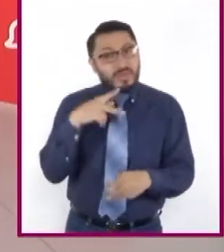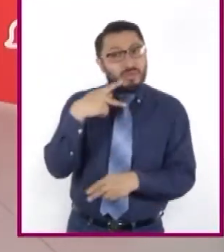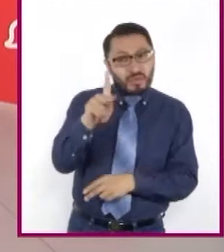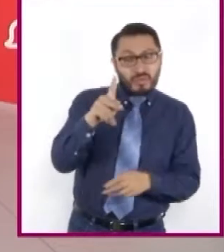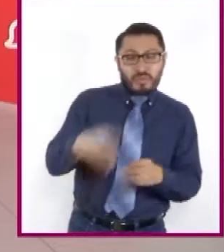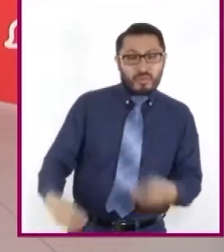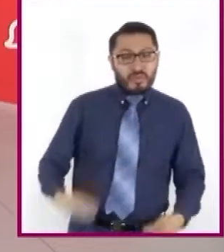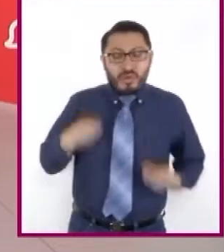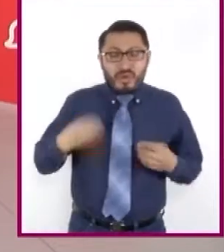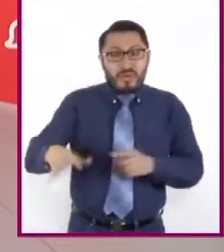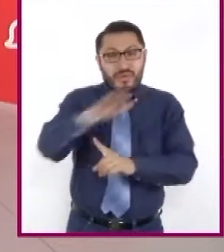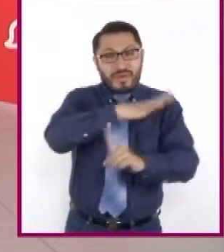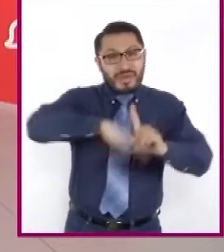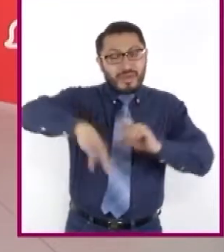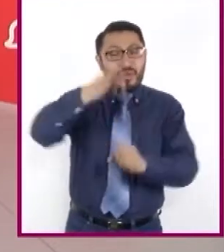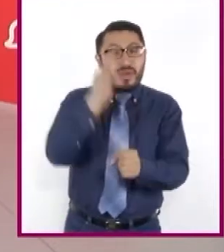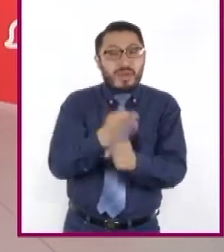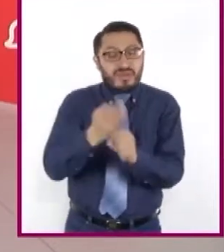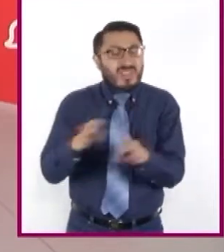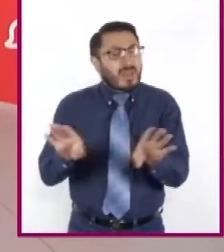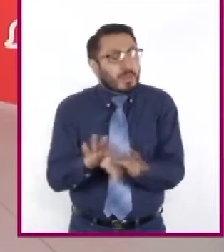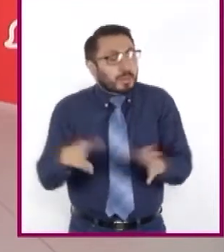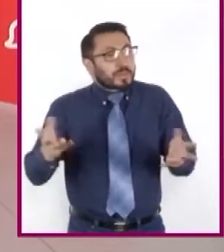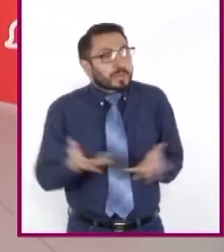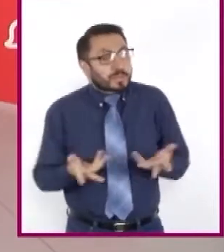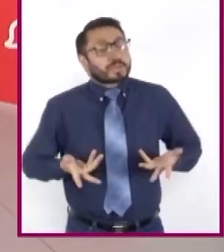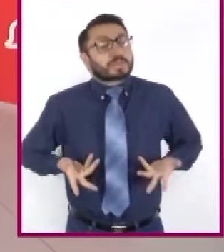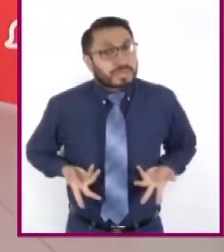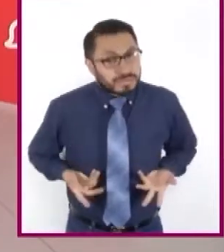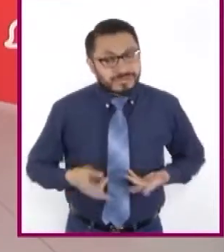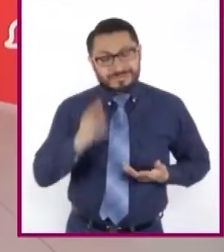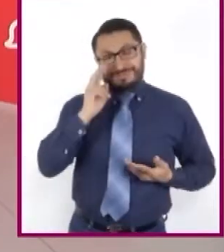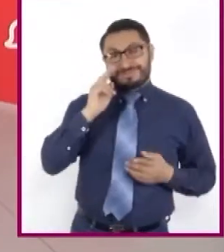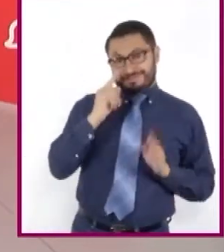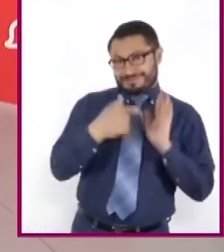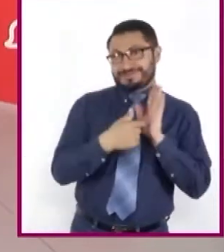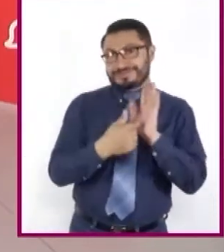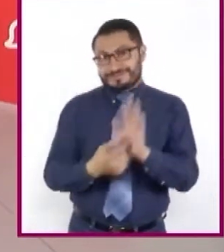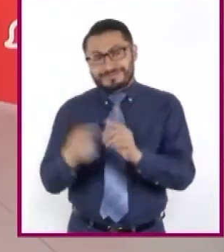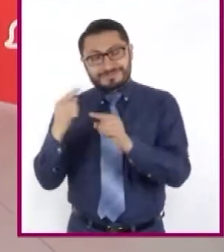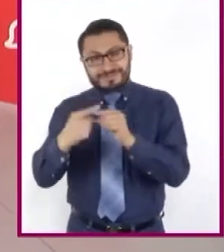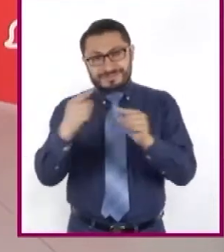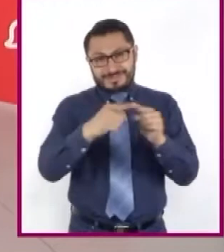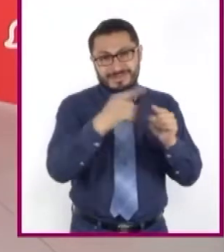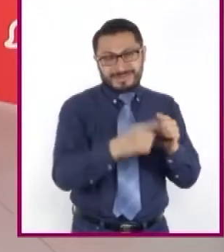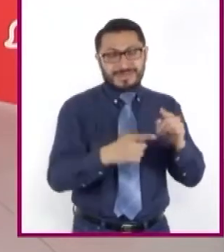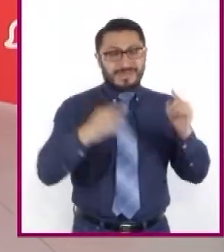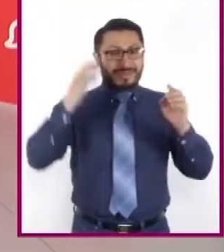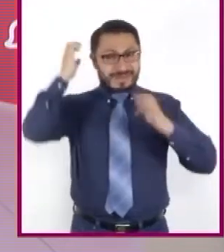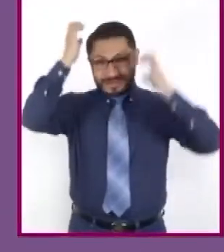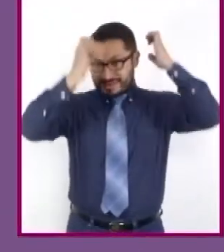este momento? Veamos la mirada de varios artistas en esta exposición.